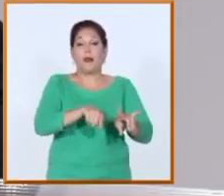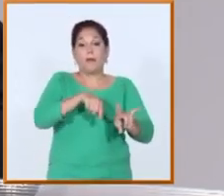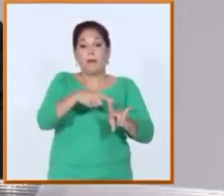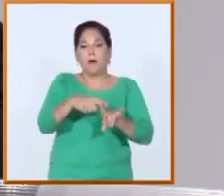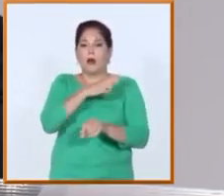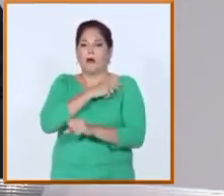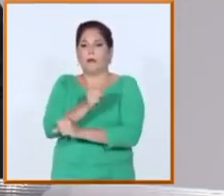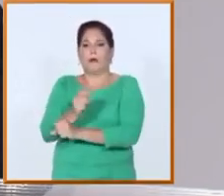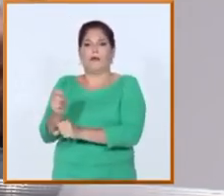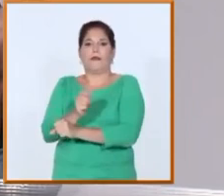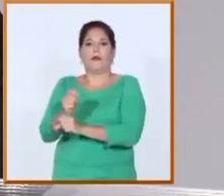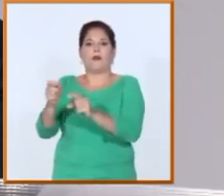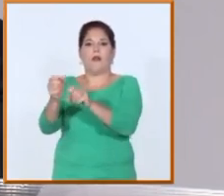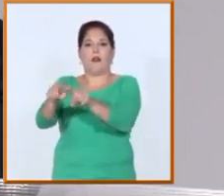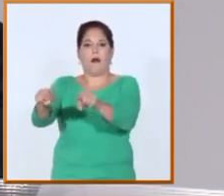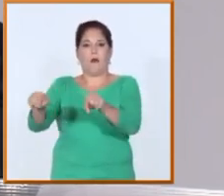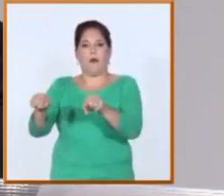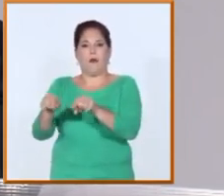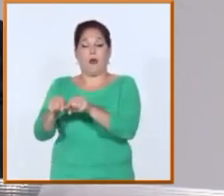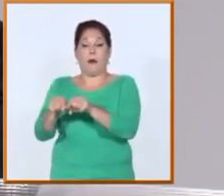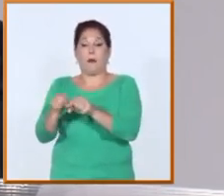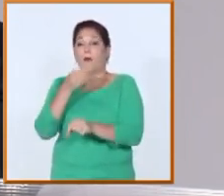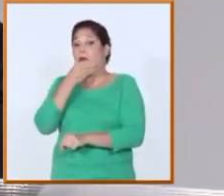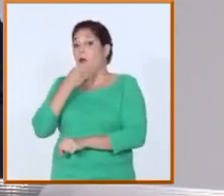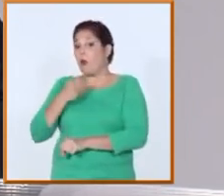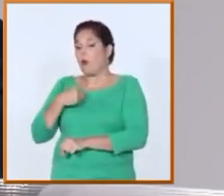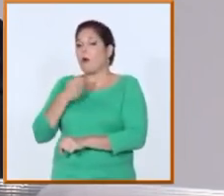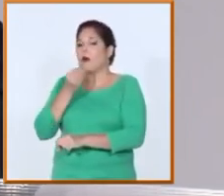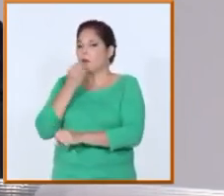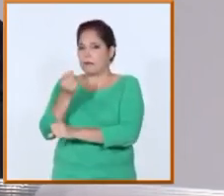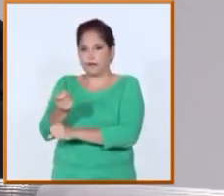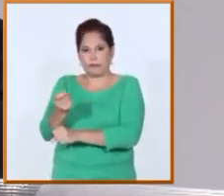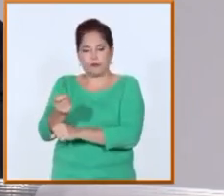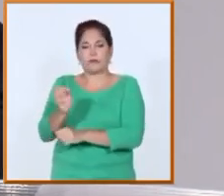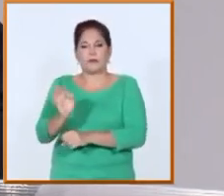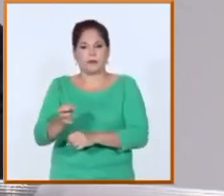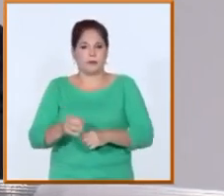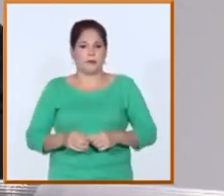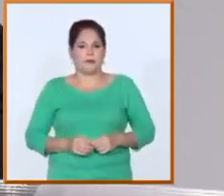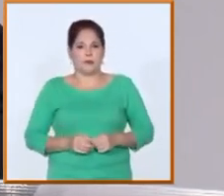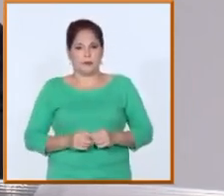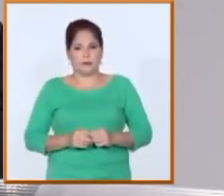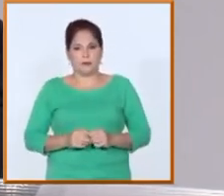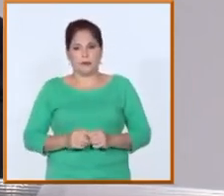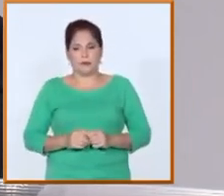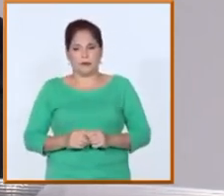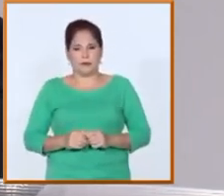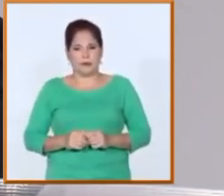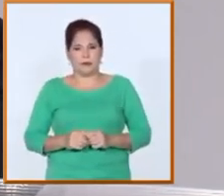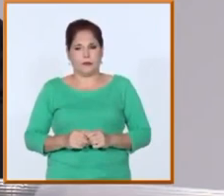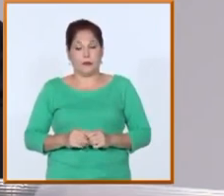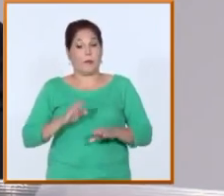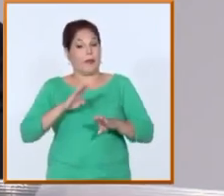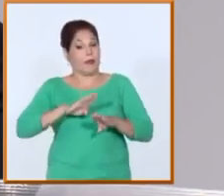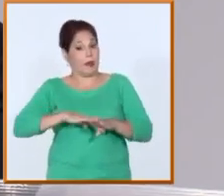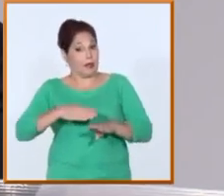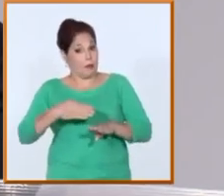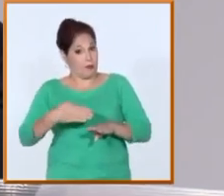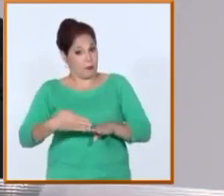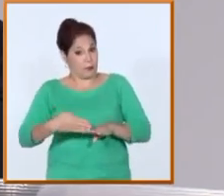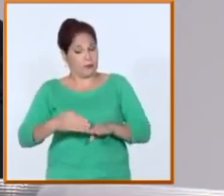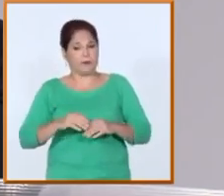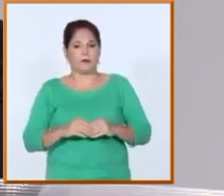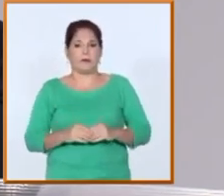para así mejor formar en todo lo posible a los estudiantes de pregrado y posgrado de la universidad. Posteriormente, ya